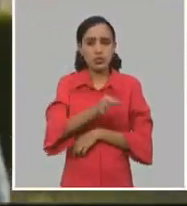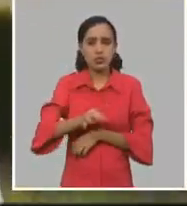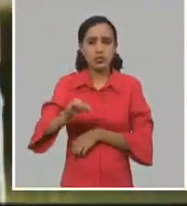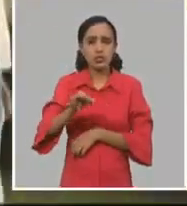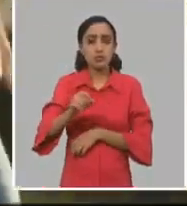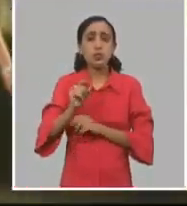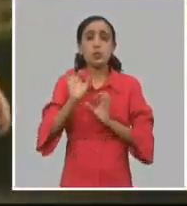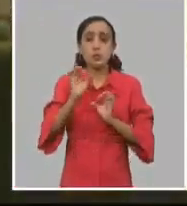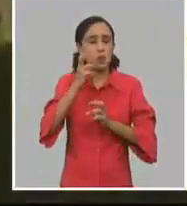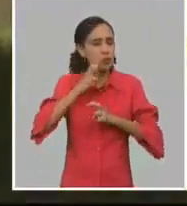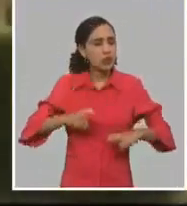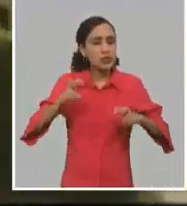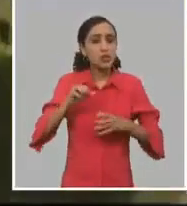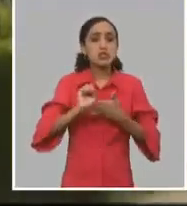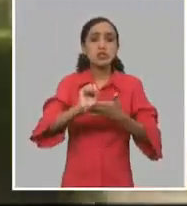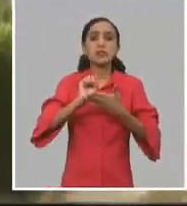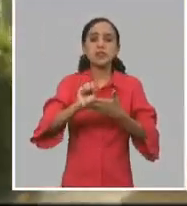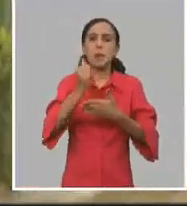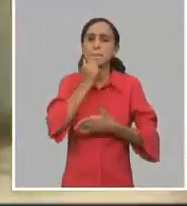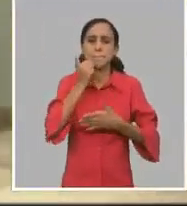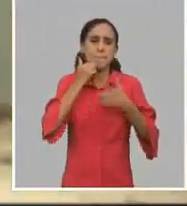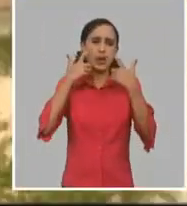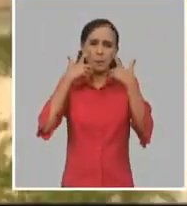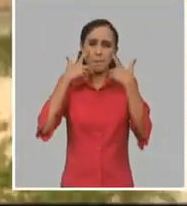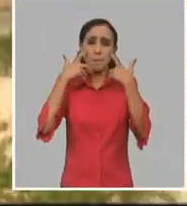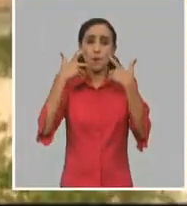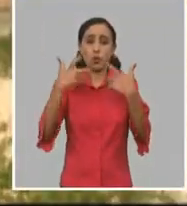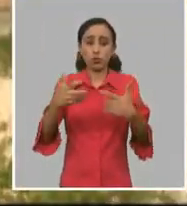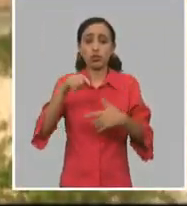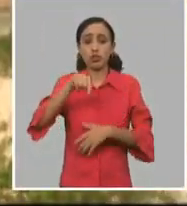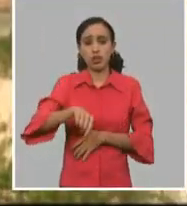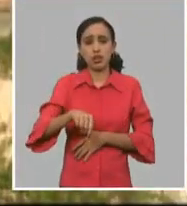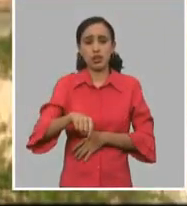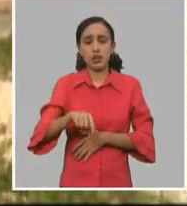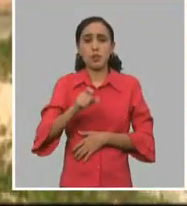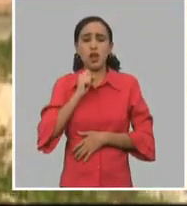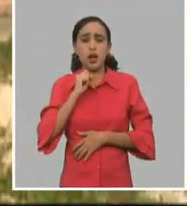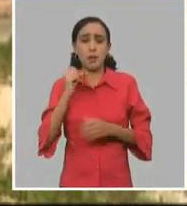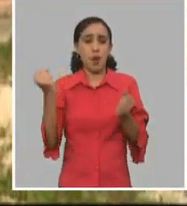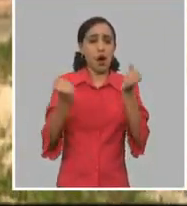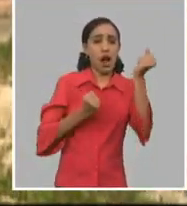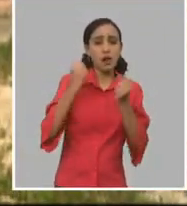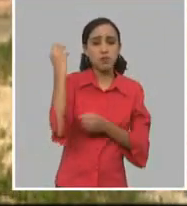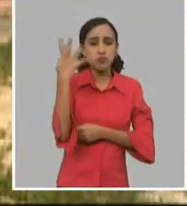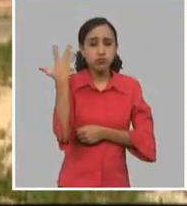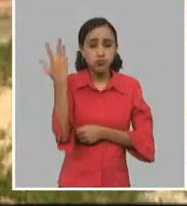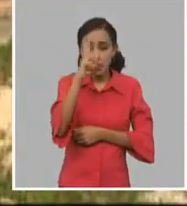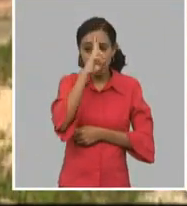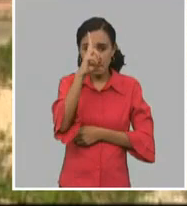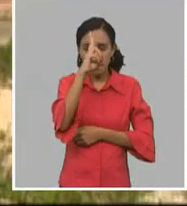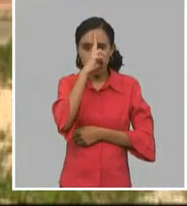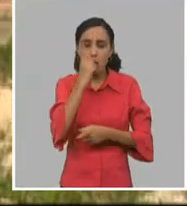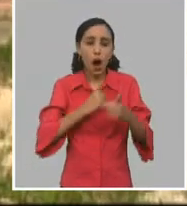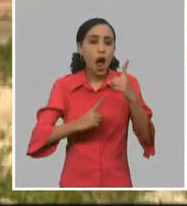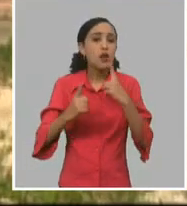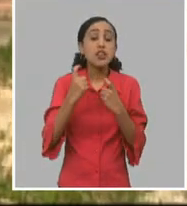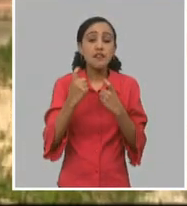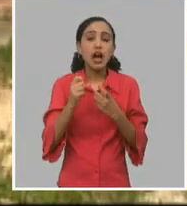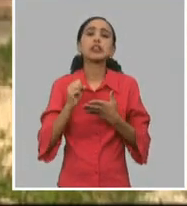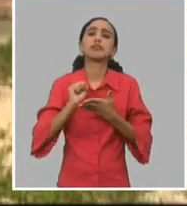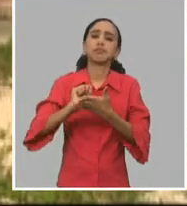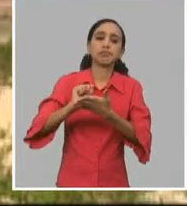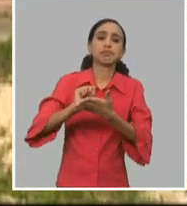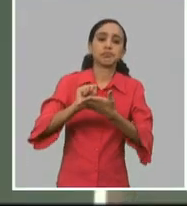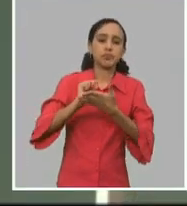revisando los servicios más importantes y los servicios vitales, que no faltara una ambulancia donde hacía falta, que no faltara un servicio